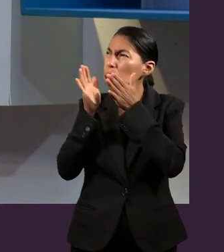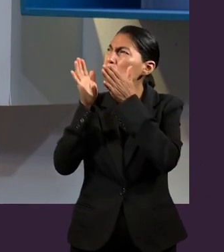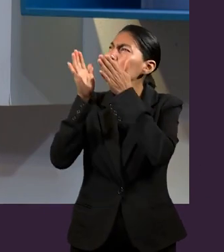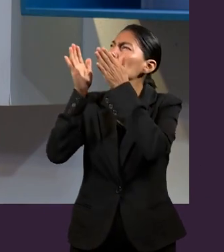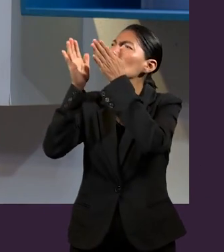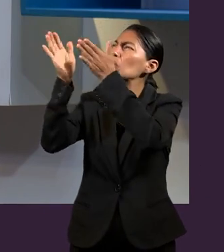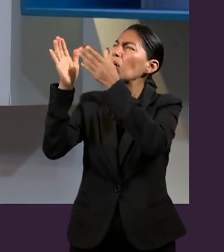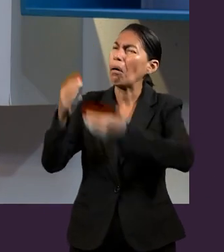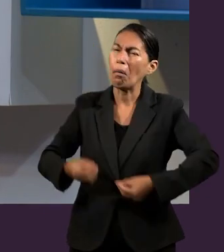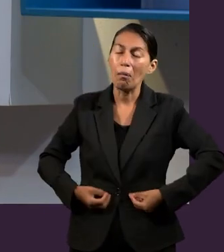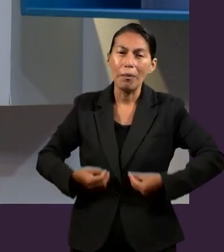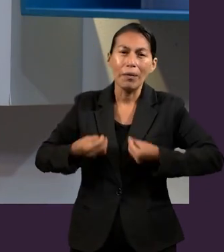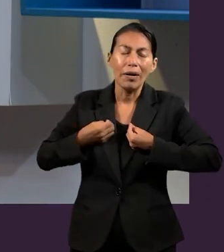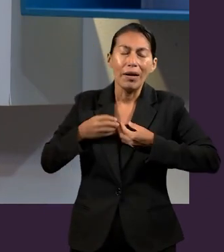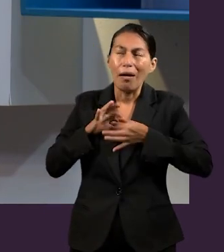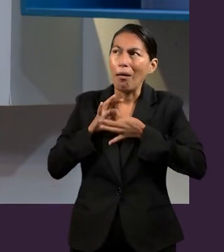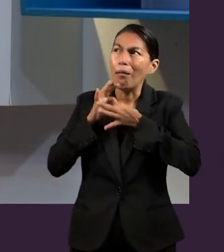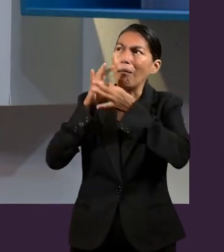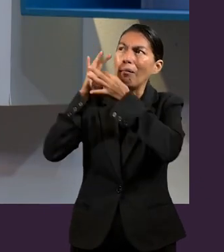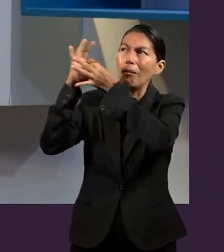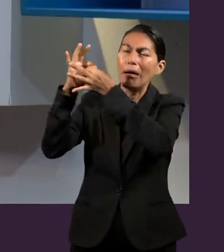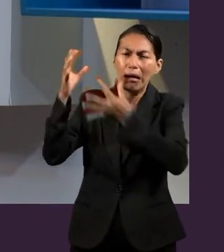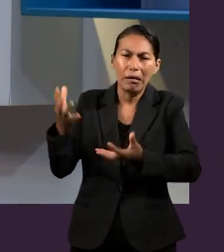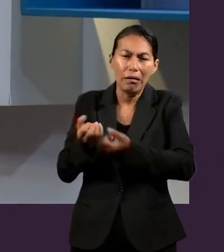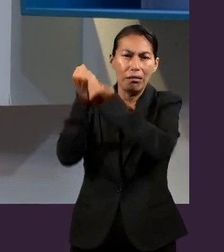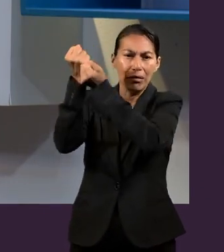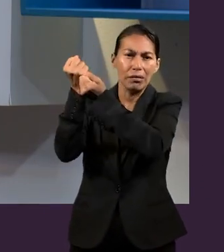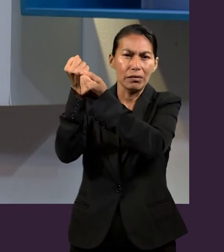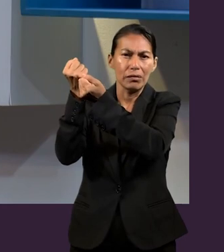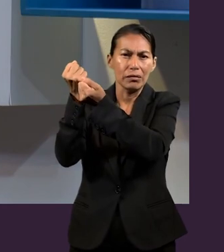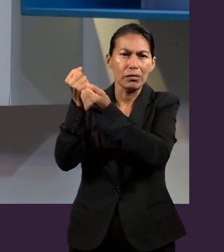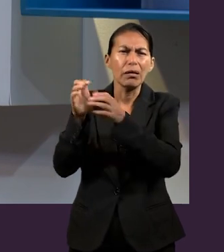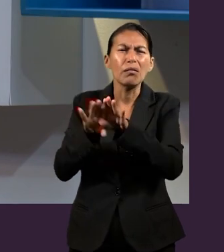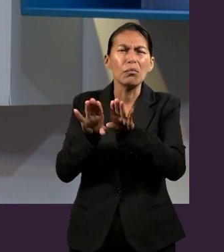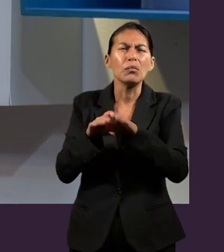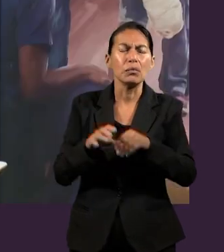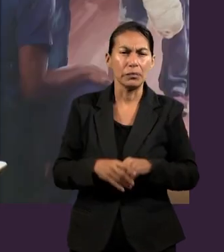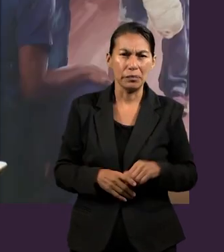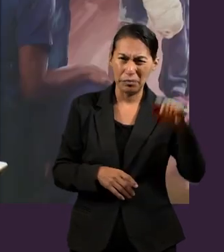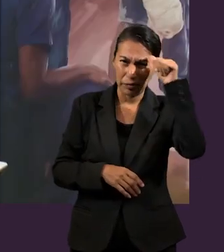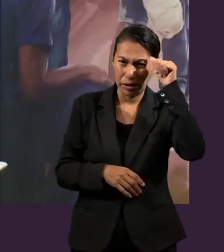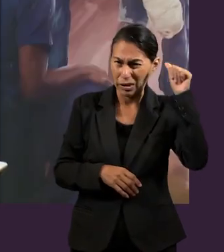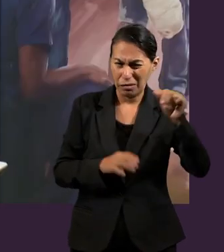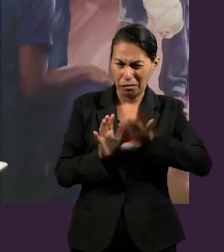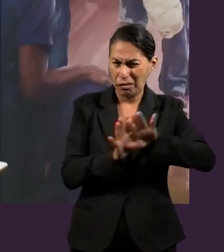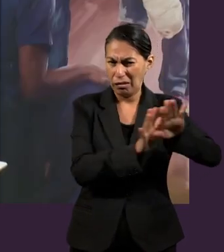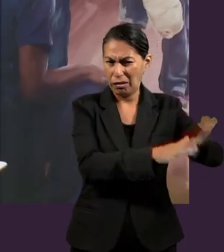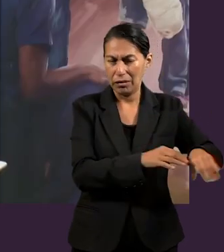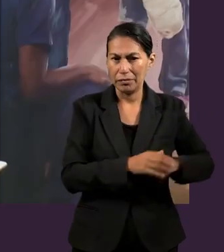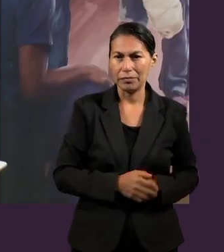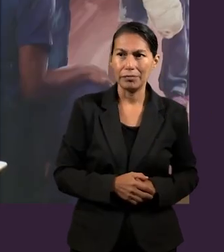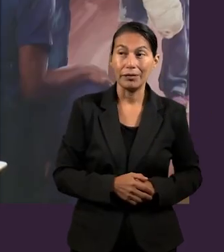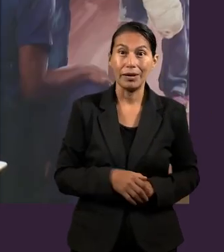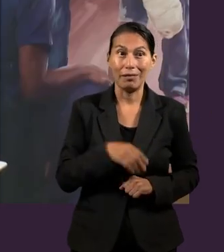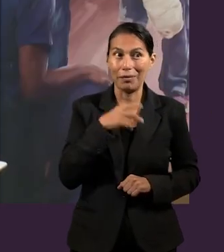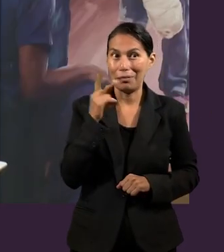escape y ser rescatado de los caminos pecaminosos? Pues sí, está un poco difícil la pregunta.